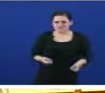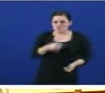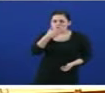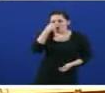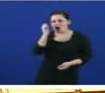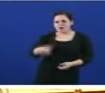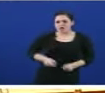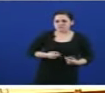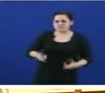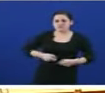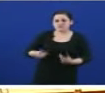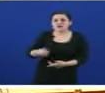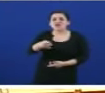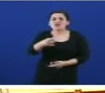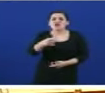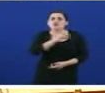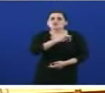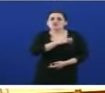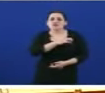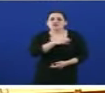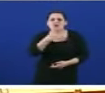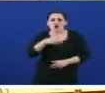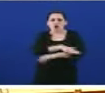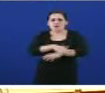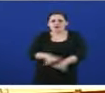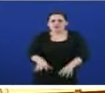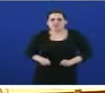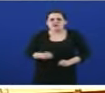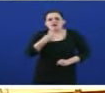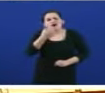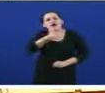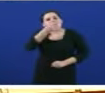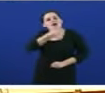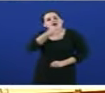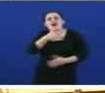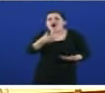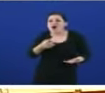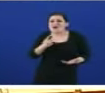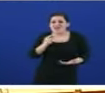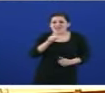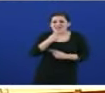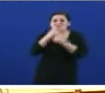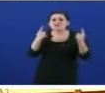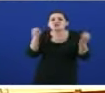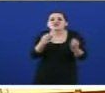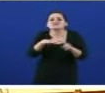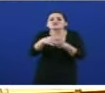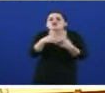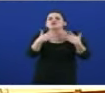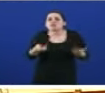investidura fixo vostede afirmación semellantes. Que sucedeu un ano despois? Calé a situación ose, señor Feijó?